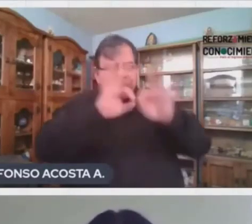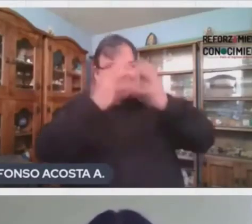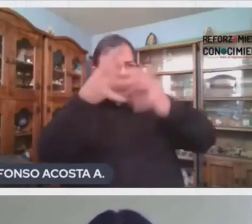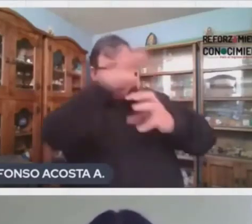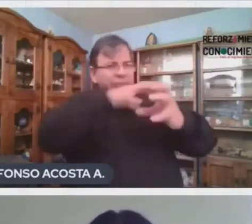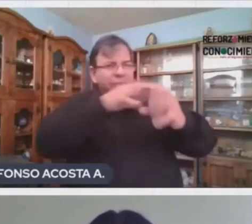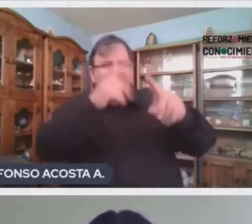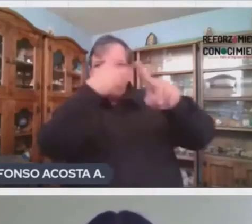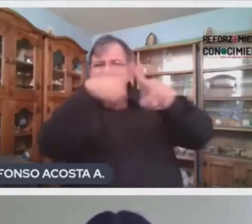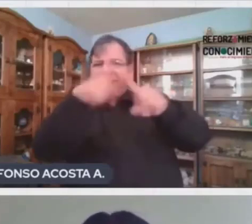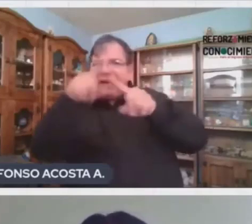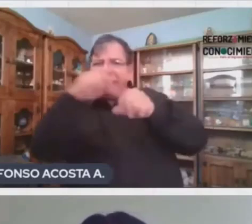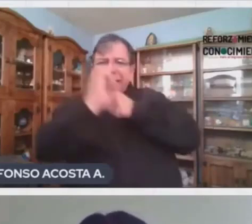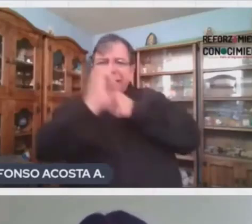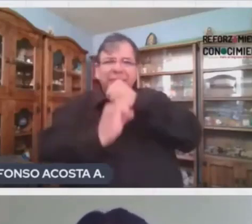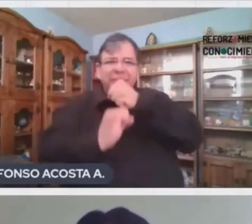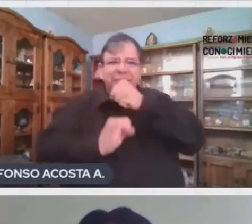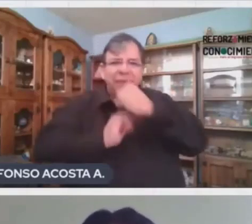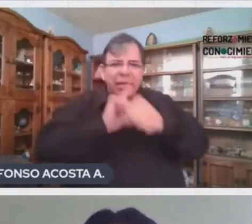se han clasificado, ¿no?